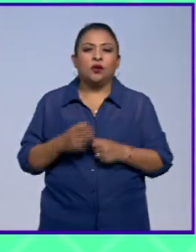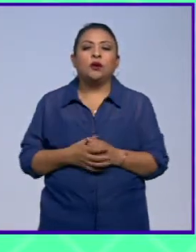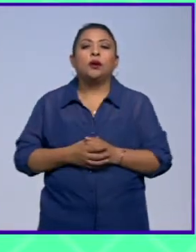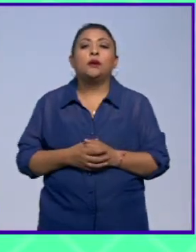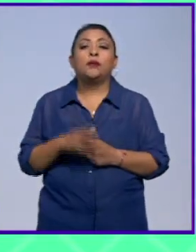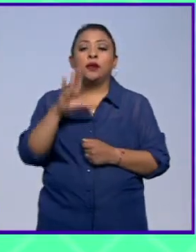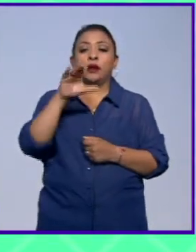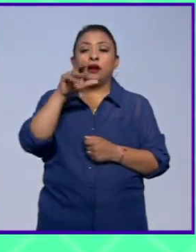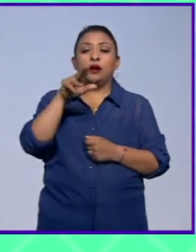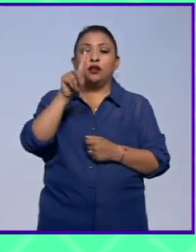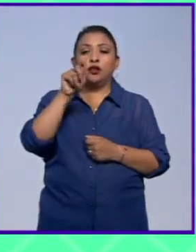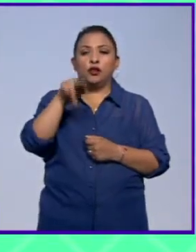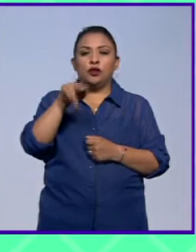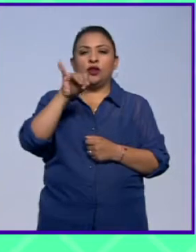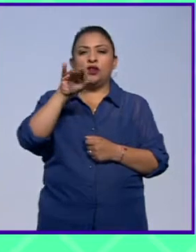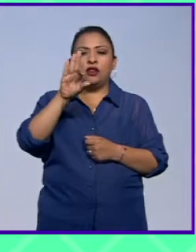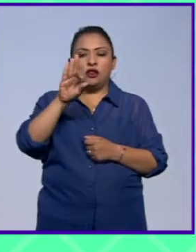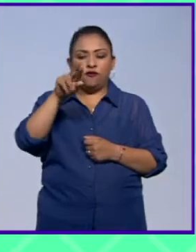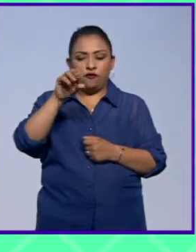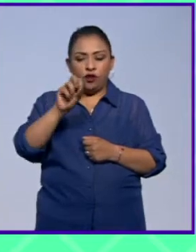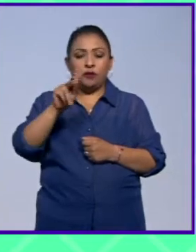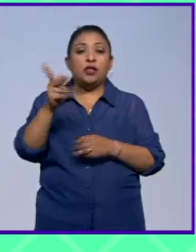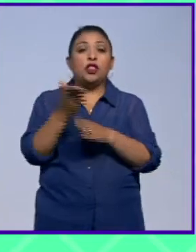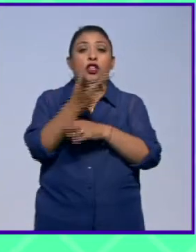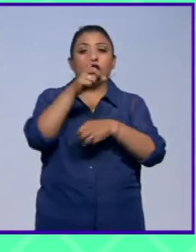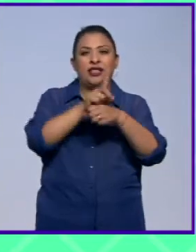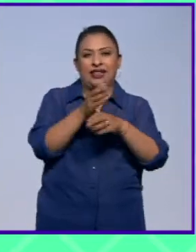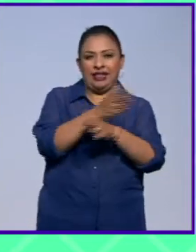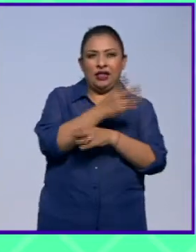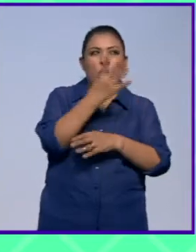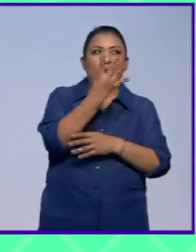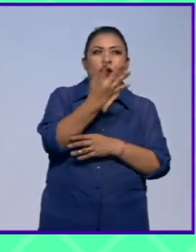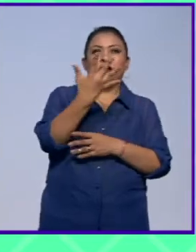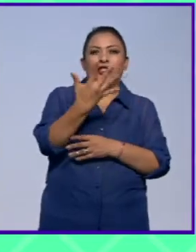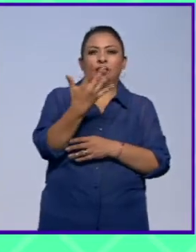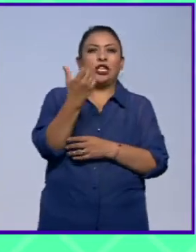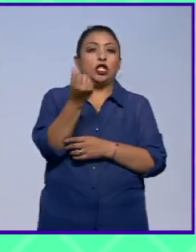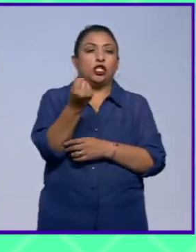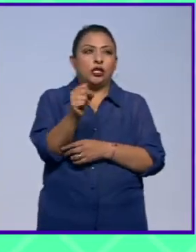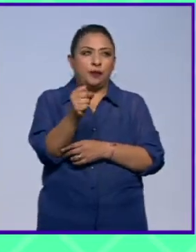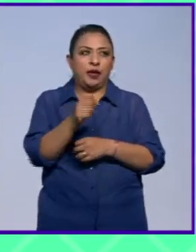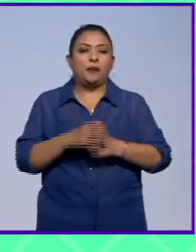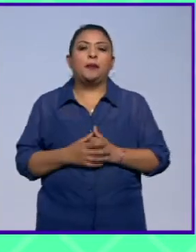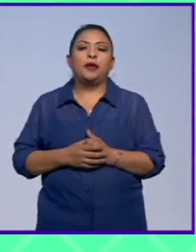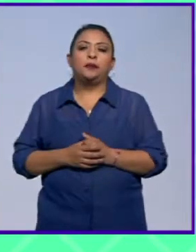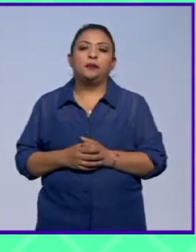Cartooning for Peace, dos días antes, el 4 y el 5 de septiembre,